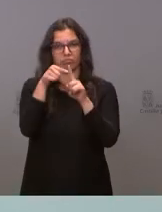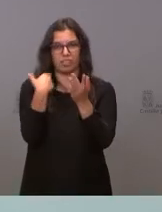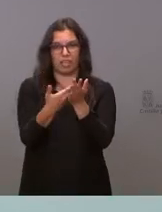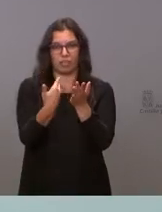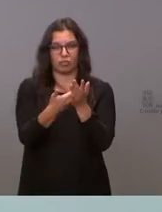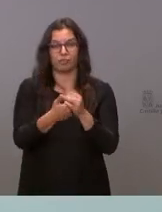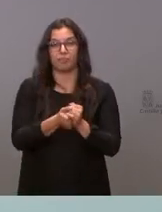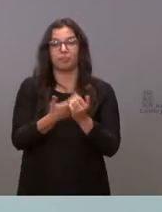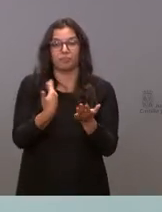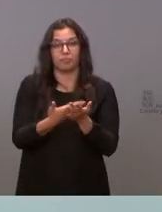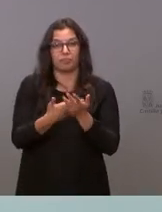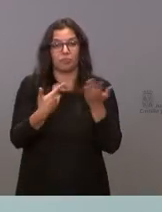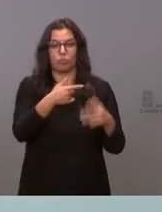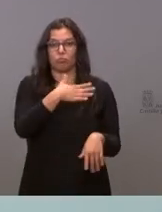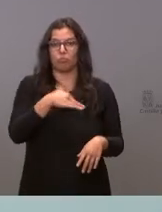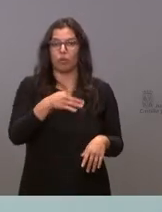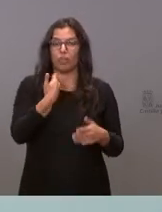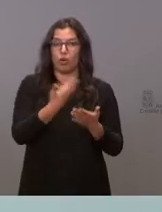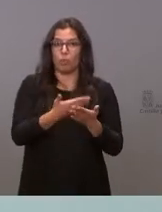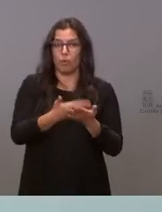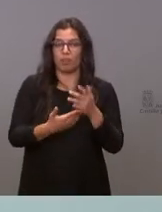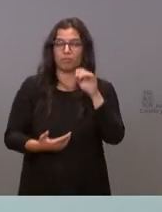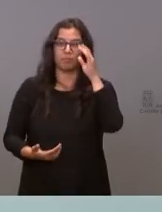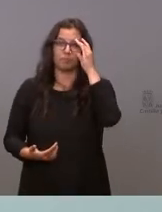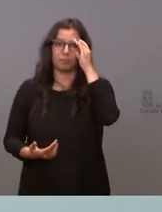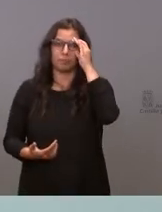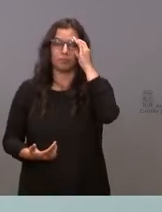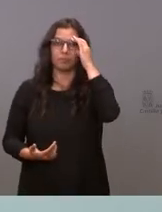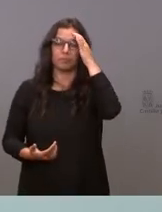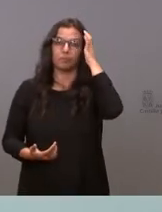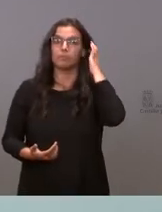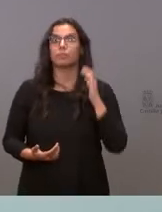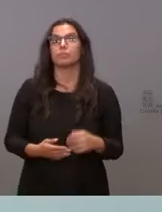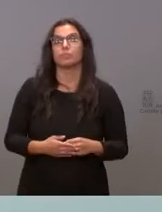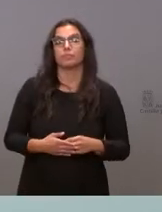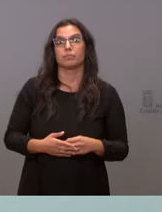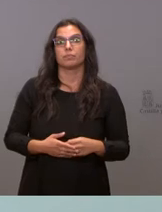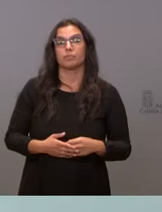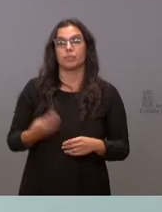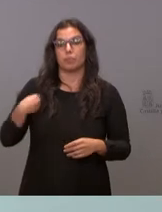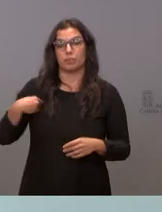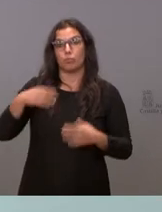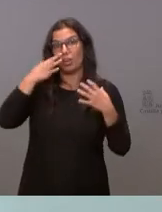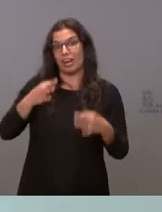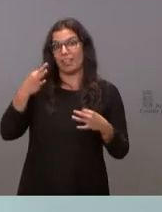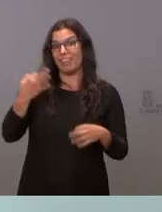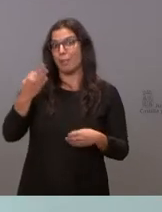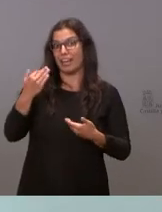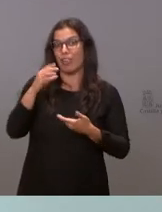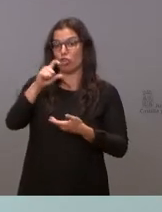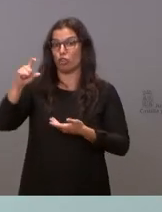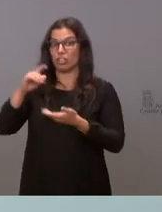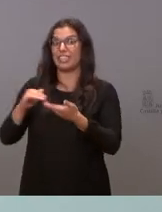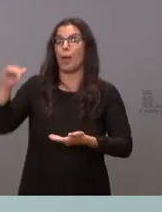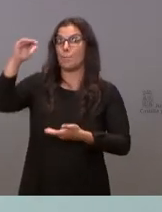Y en los hechos usted puede comprobar cómo, recibiendo menos vacunas de las que nos corresponden, somos